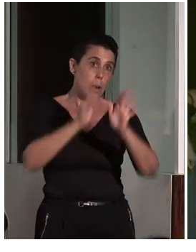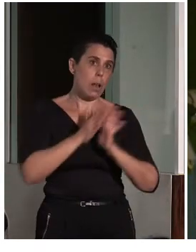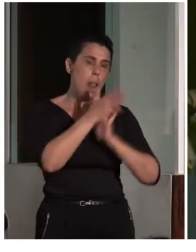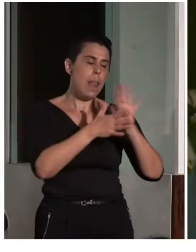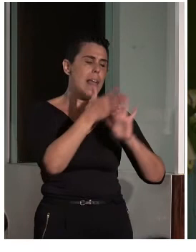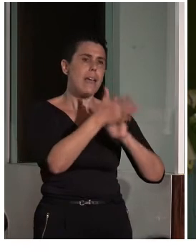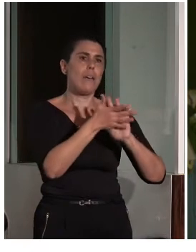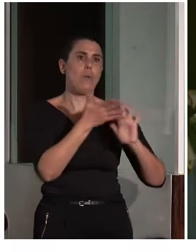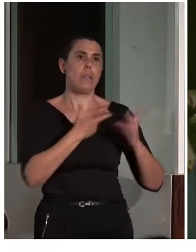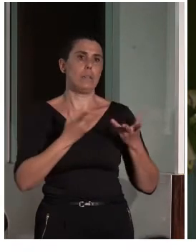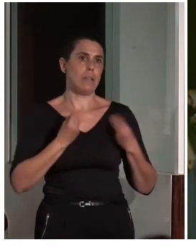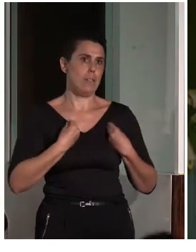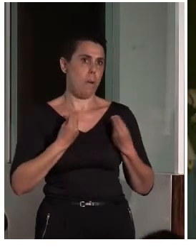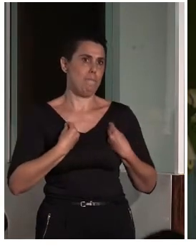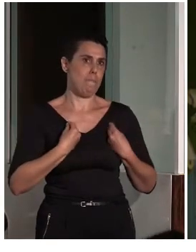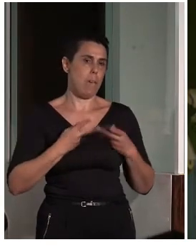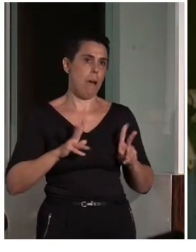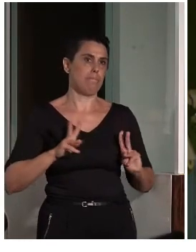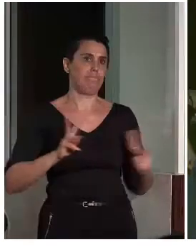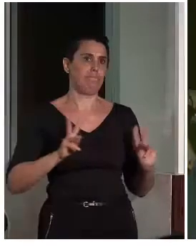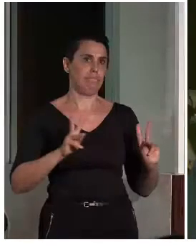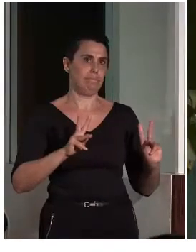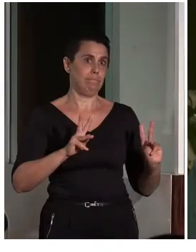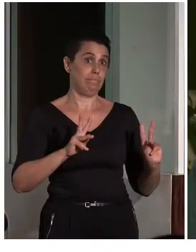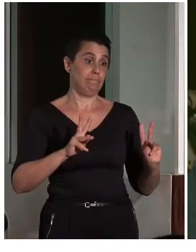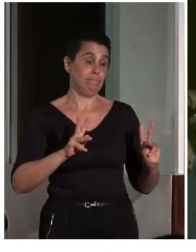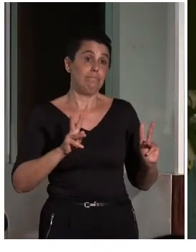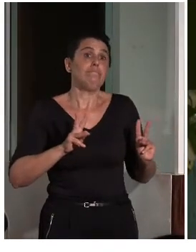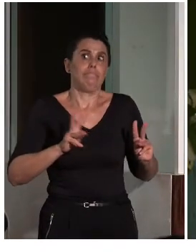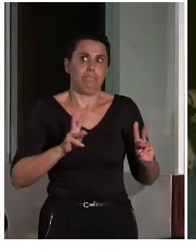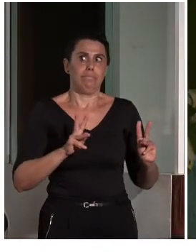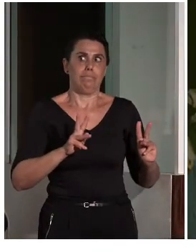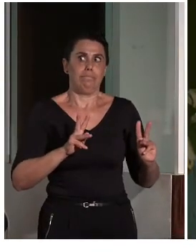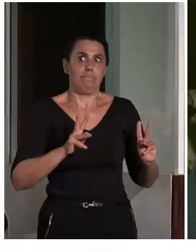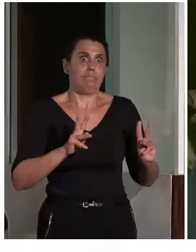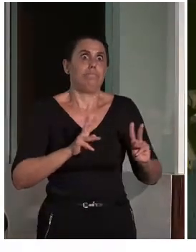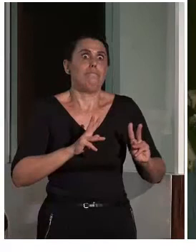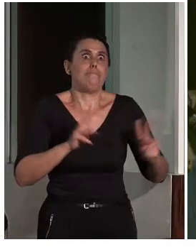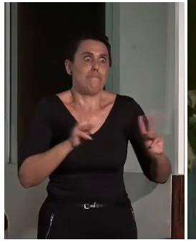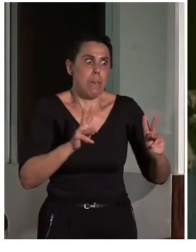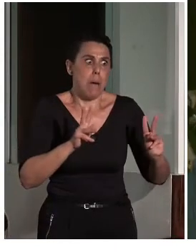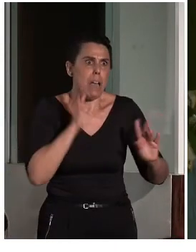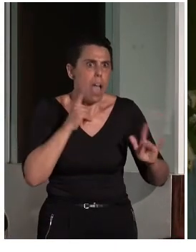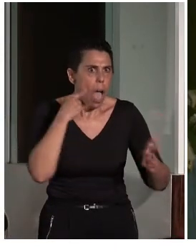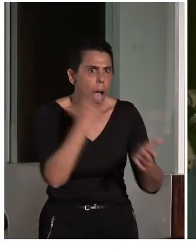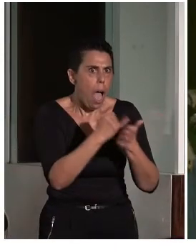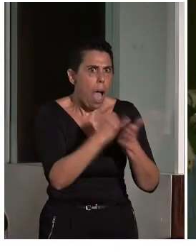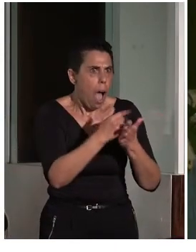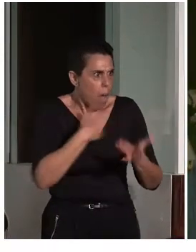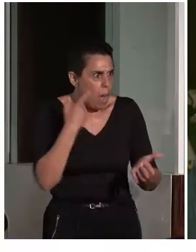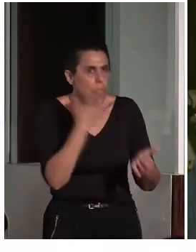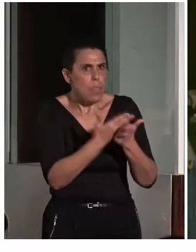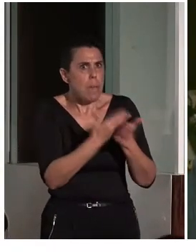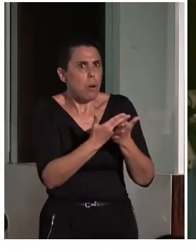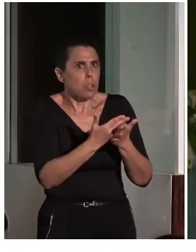viva, y que es tan viva, que es que nos hemos visto más que obligadas, o sea, el